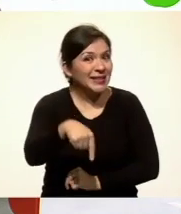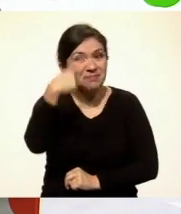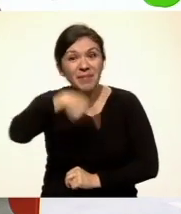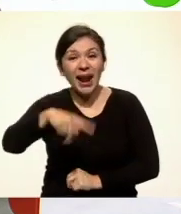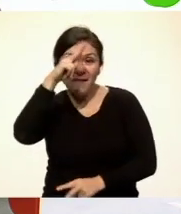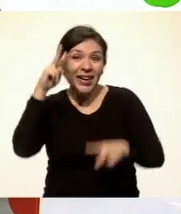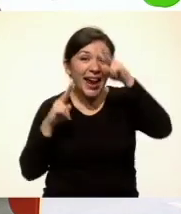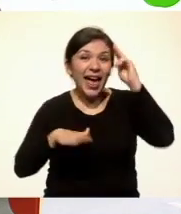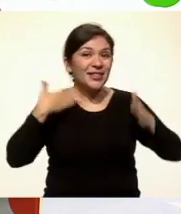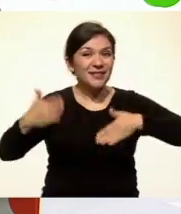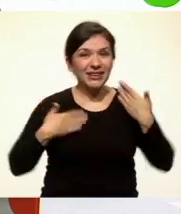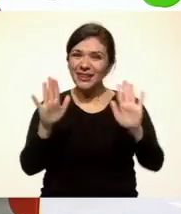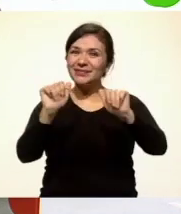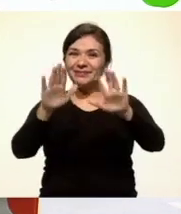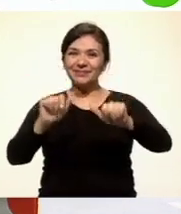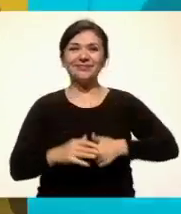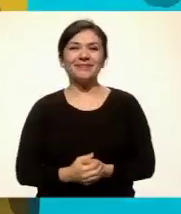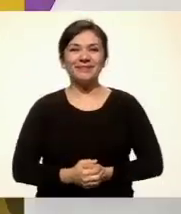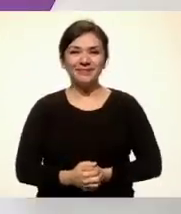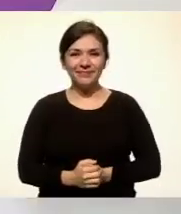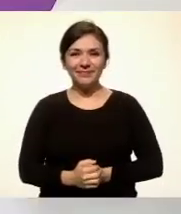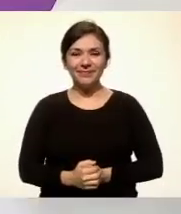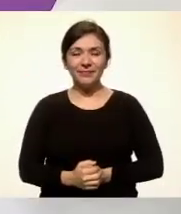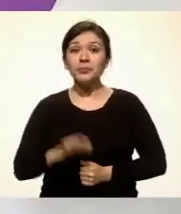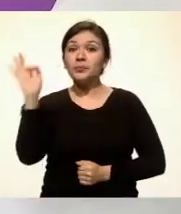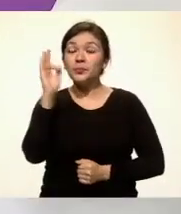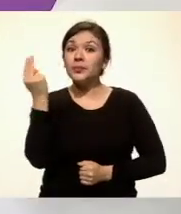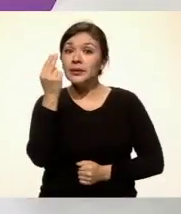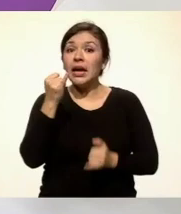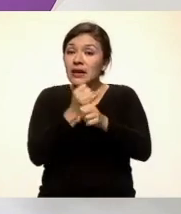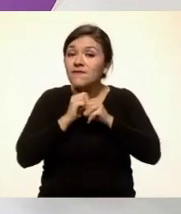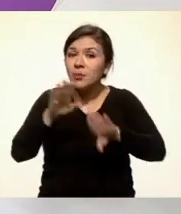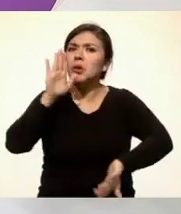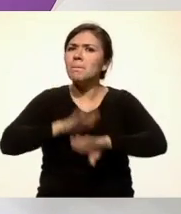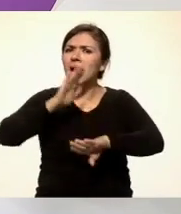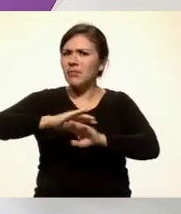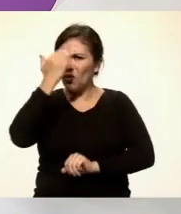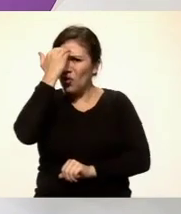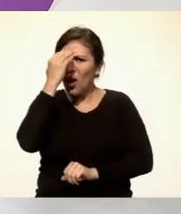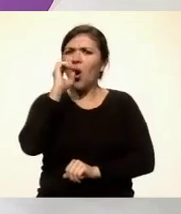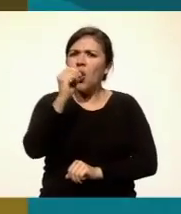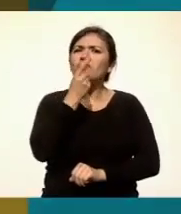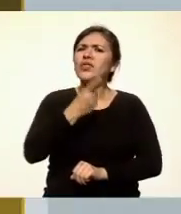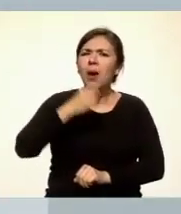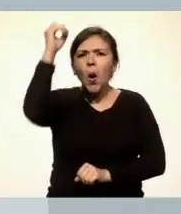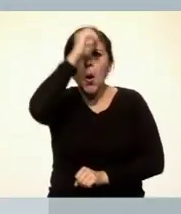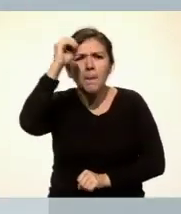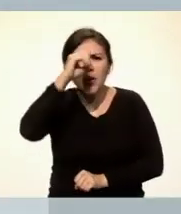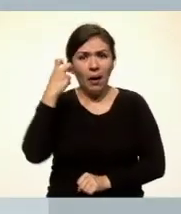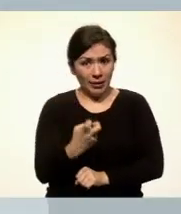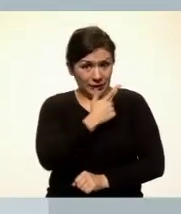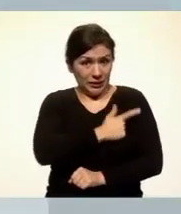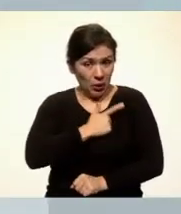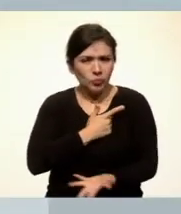Verano Divertido. ¡Hasta la próxima! Si necesitas información adicional o quieres hacer comentarios sobre el